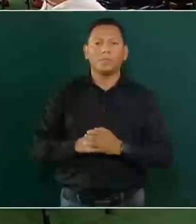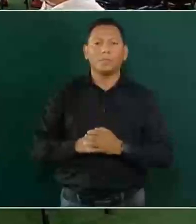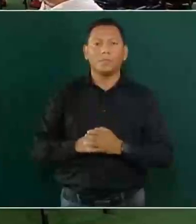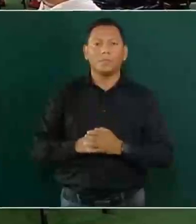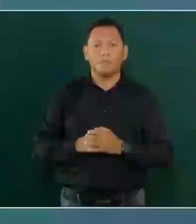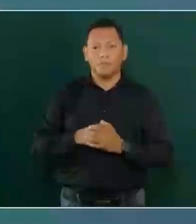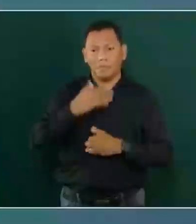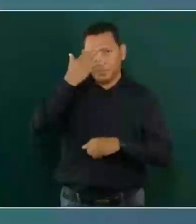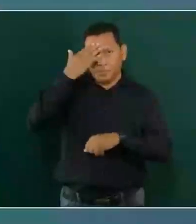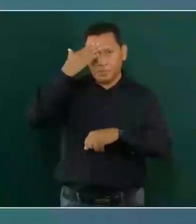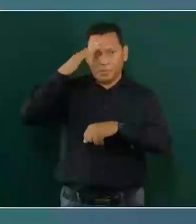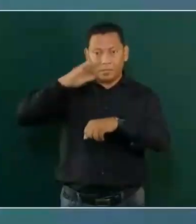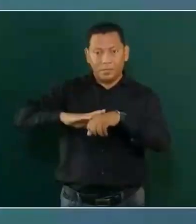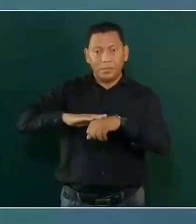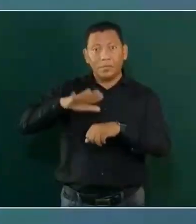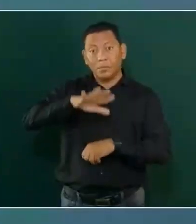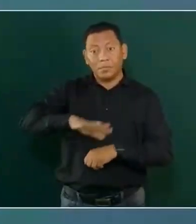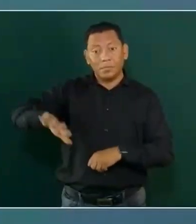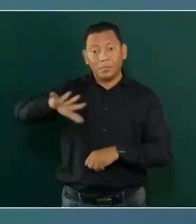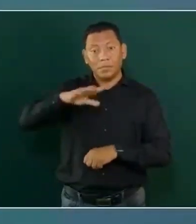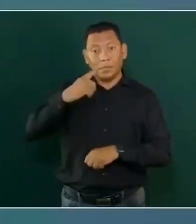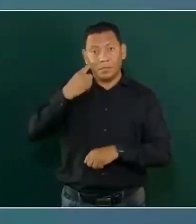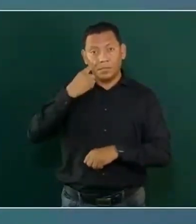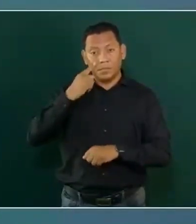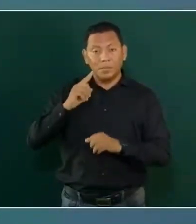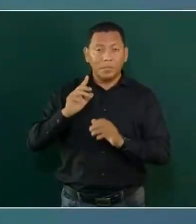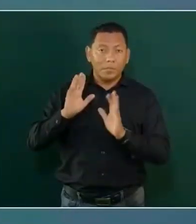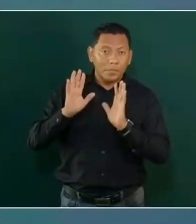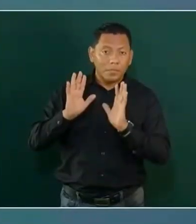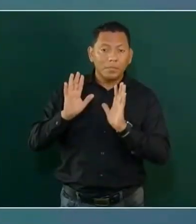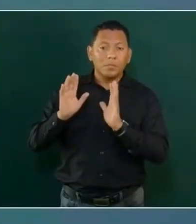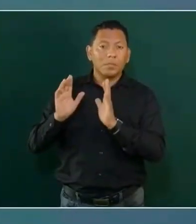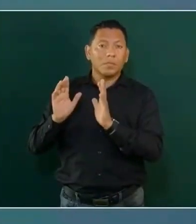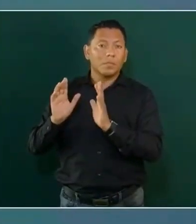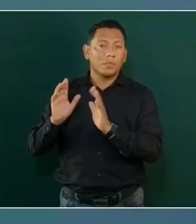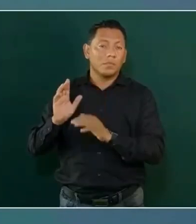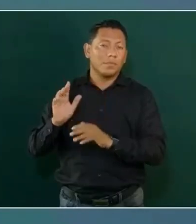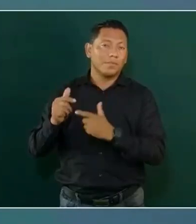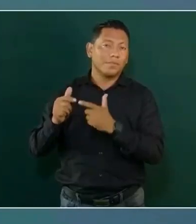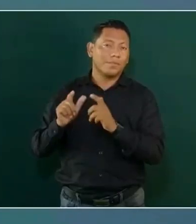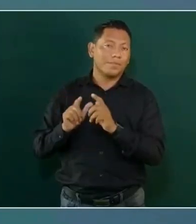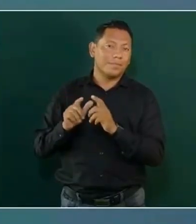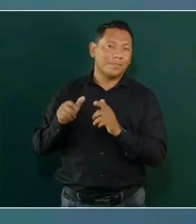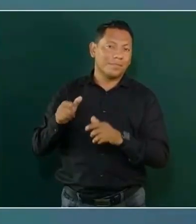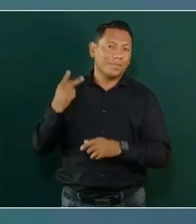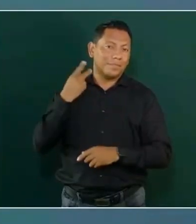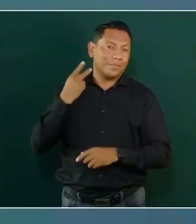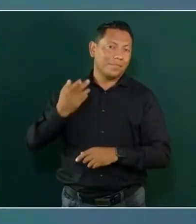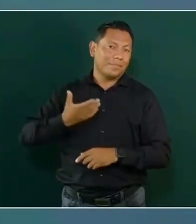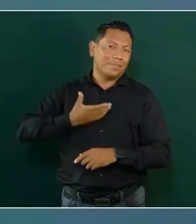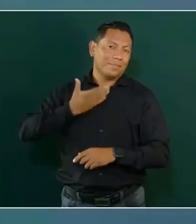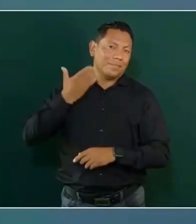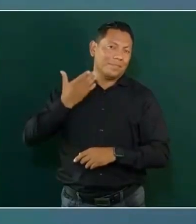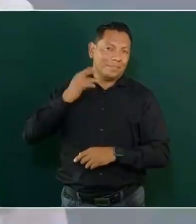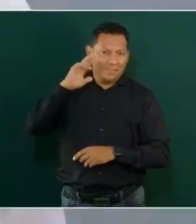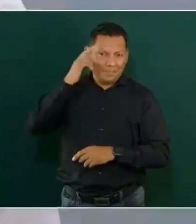Que se sepa que el Partido Conservador, más